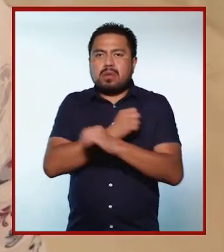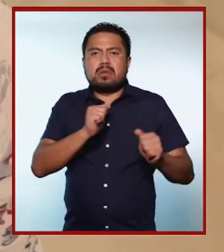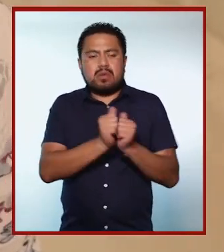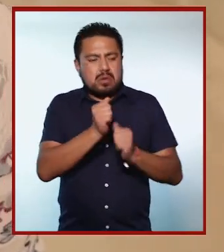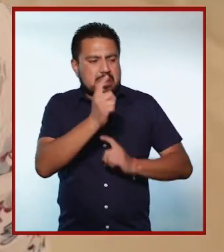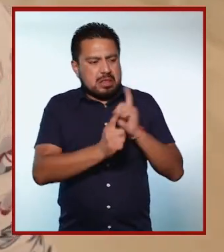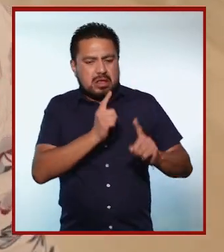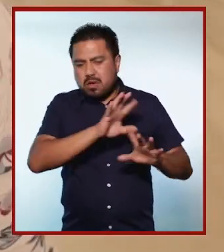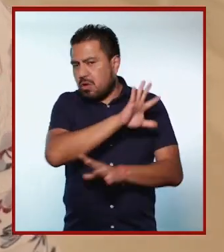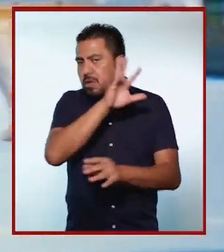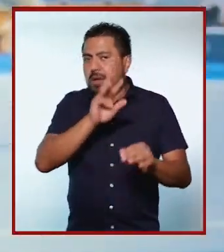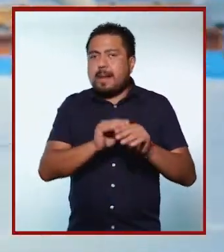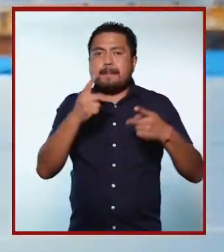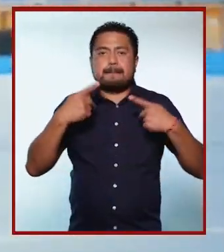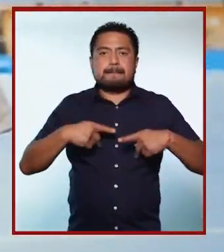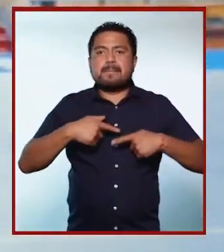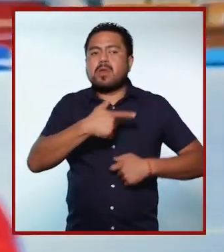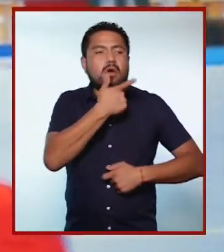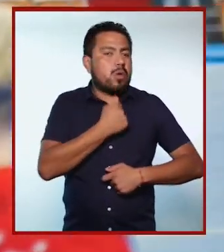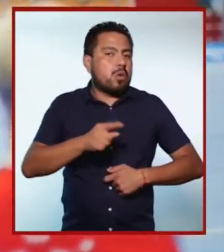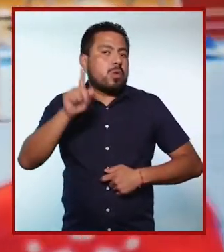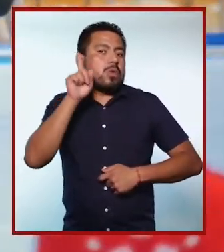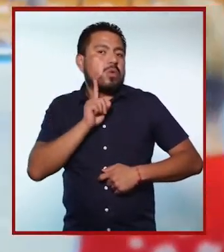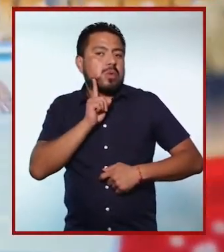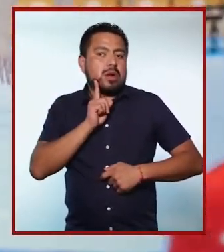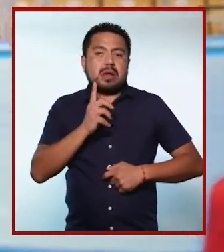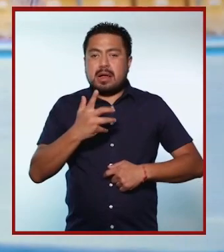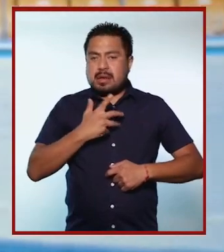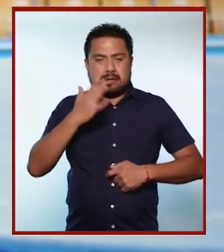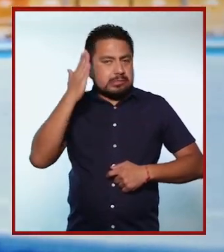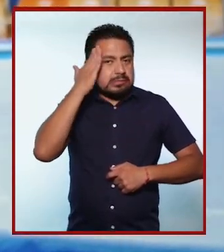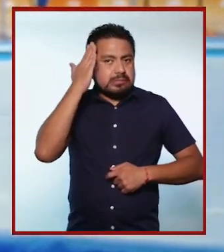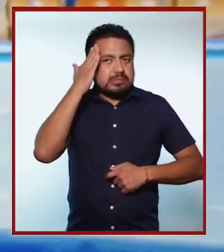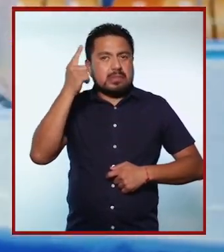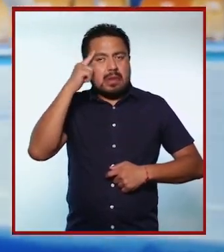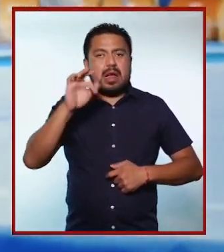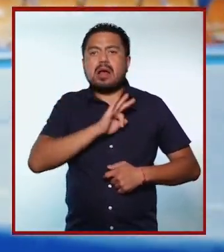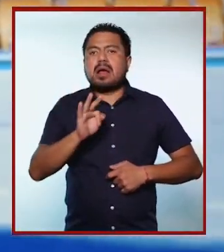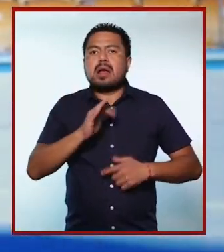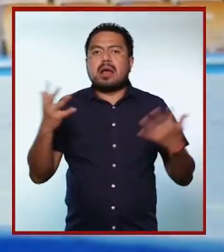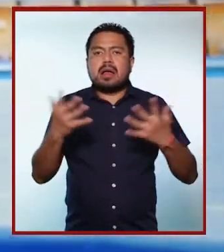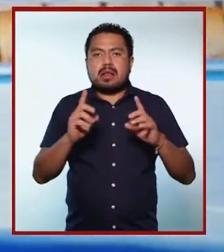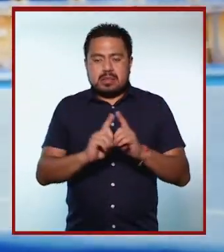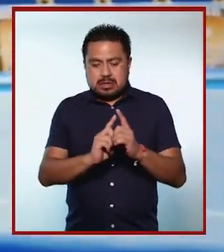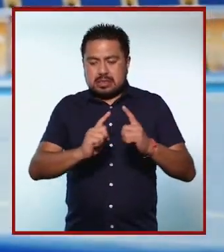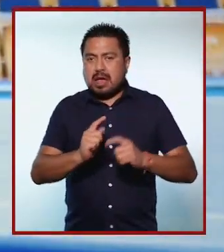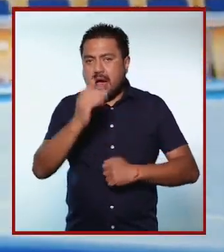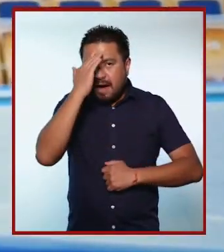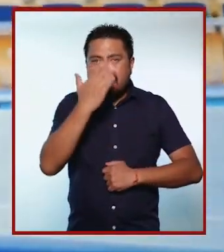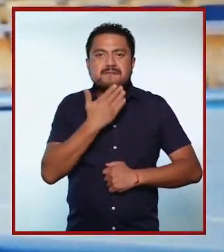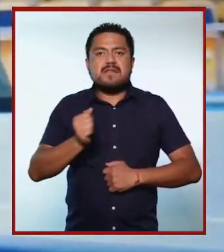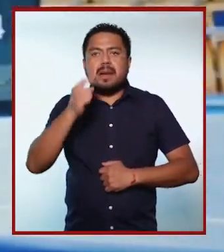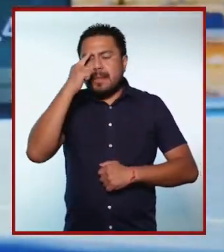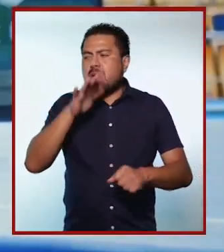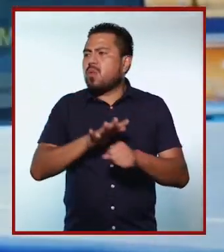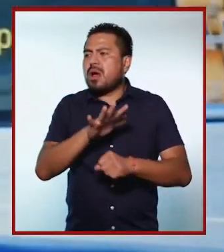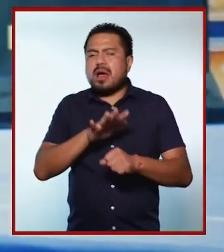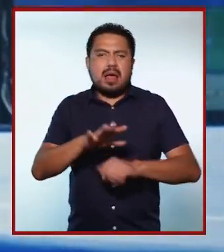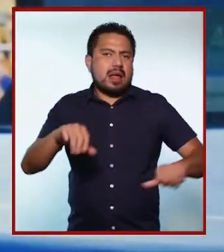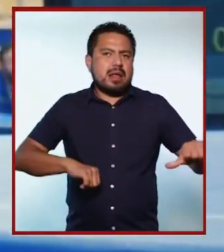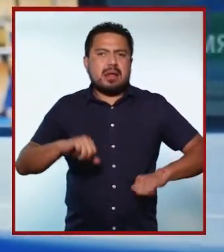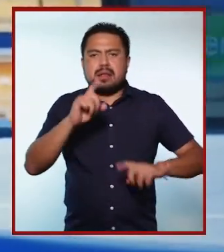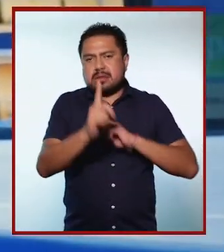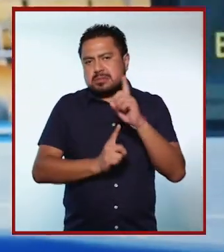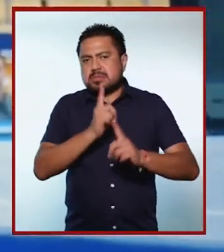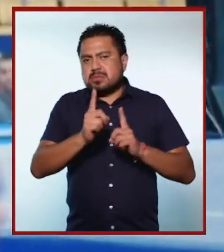educación de actividades deportivas. Todas las personas, hombres o mujeres, tienen la capacidad para realizar y desarrollar habilidades para